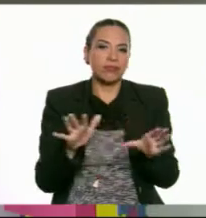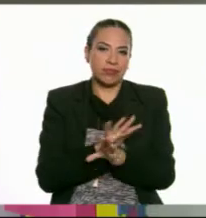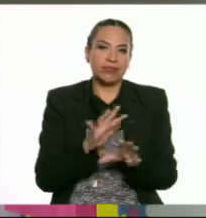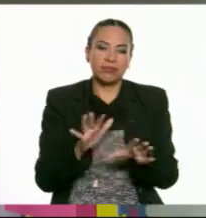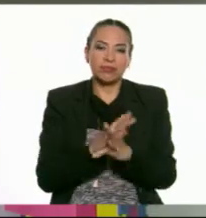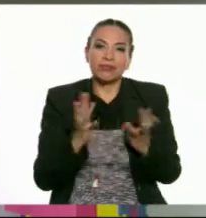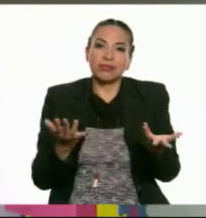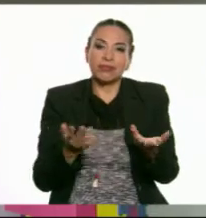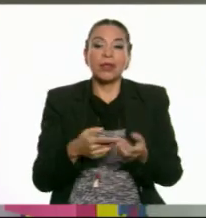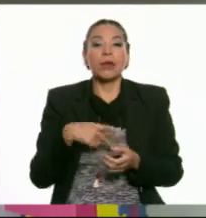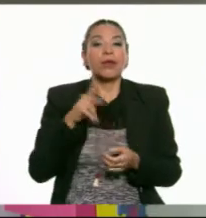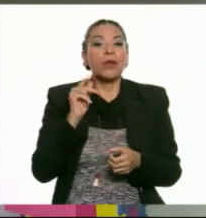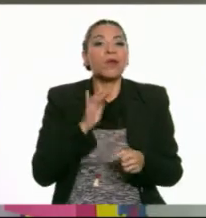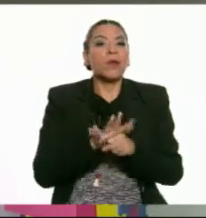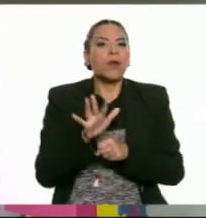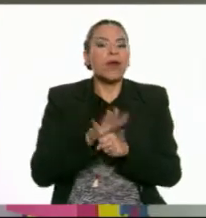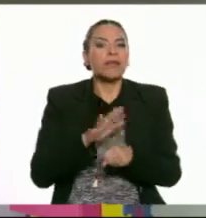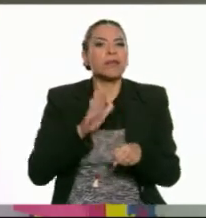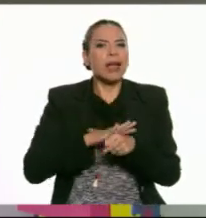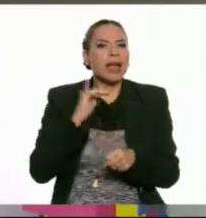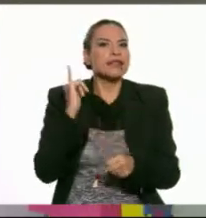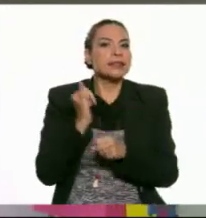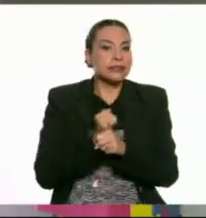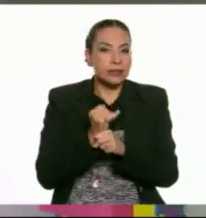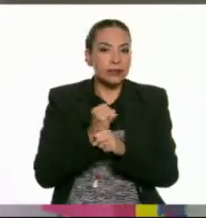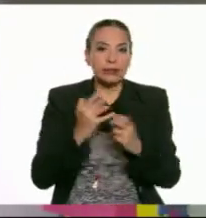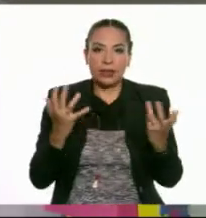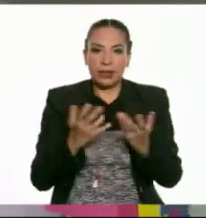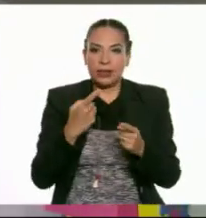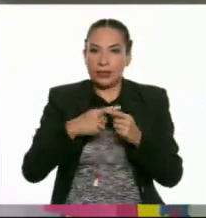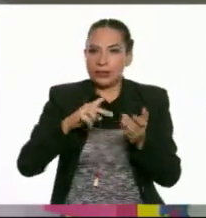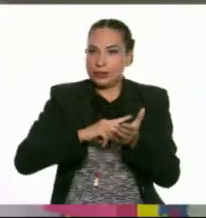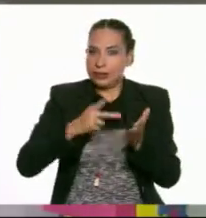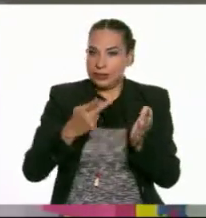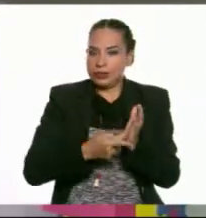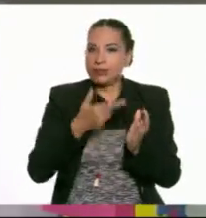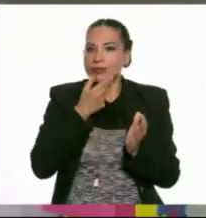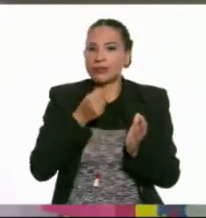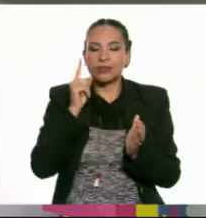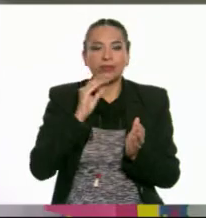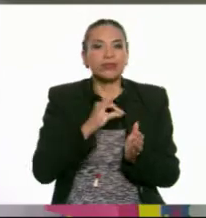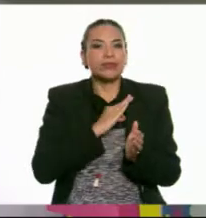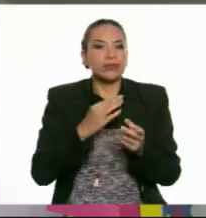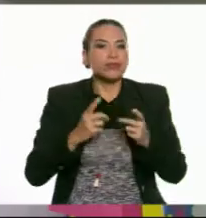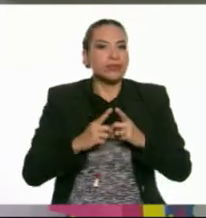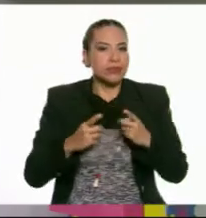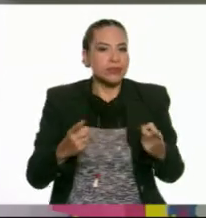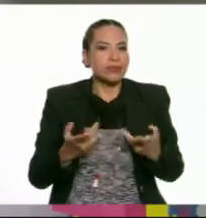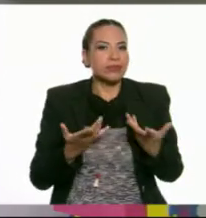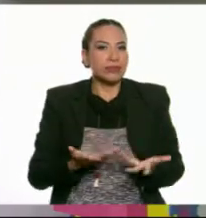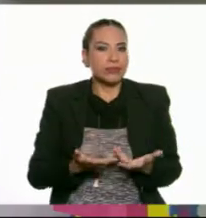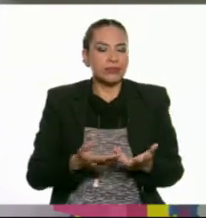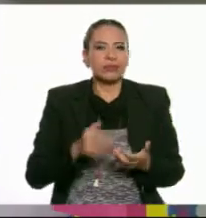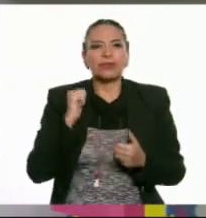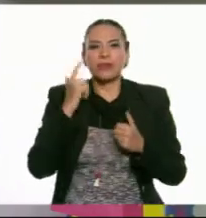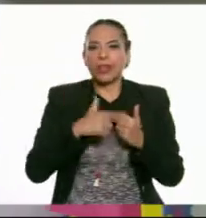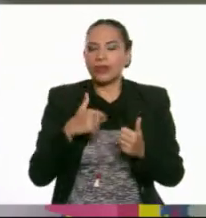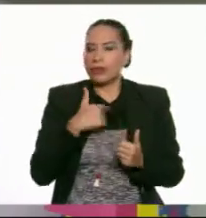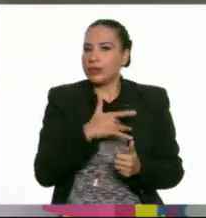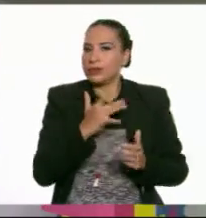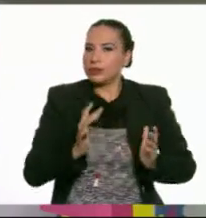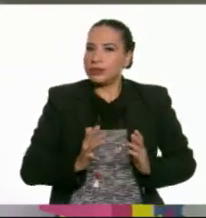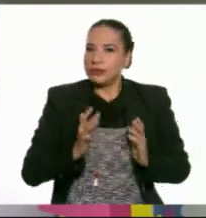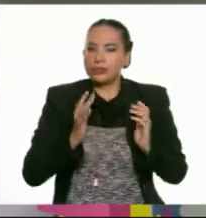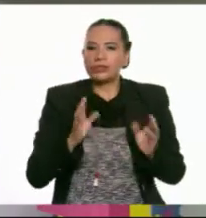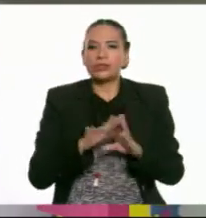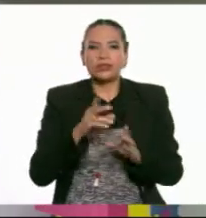bastante, pero sobre todo la investigación que realizan las ingenieras y los ingenieros para poder desarrollarlas es algo que me impresiona.